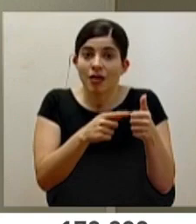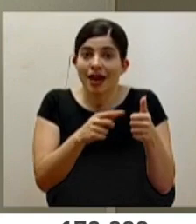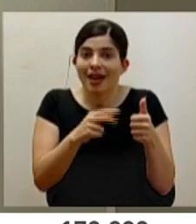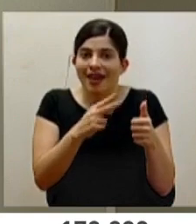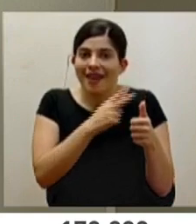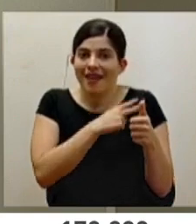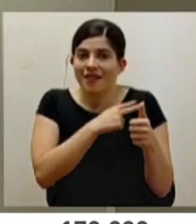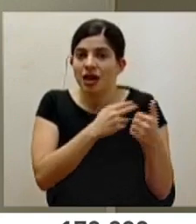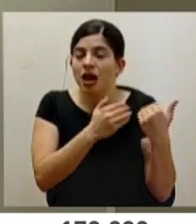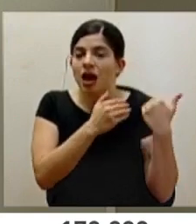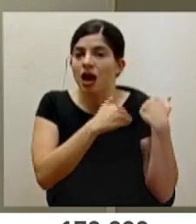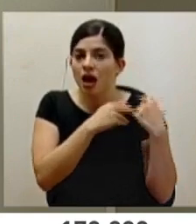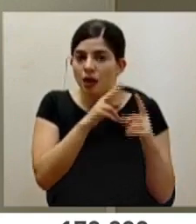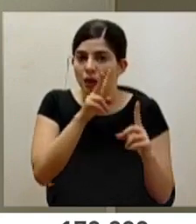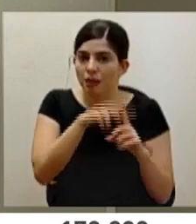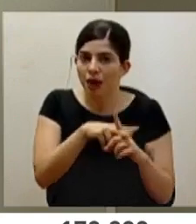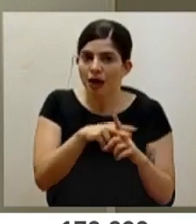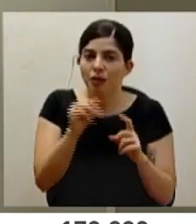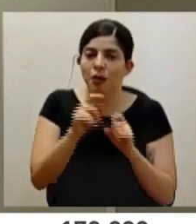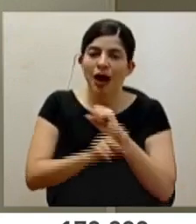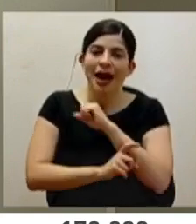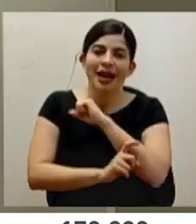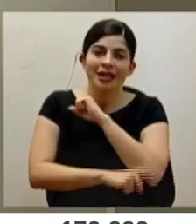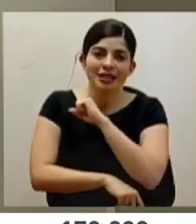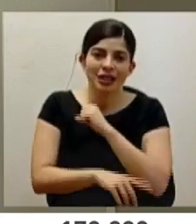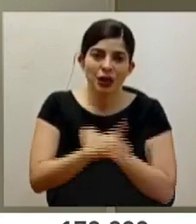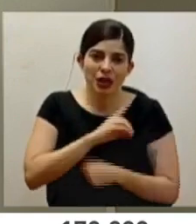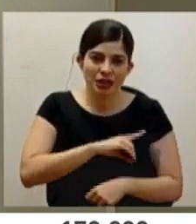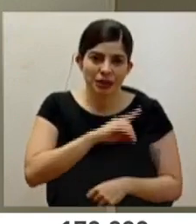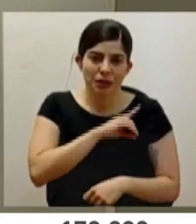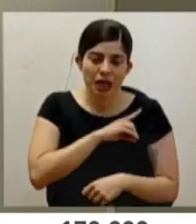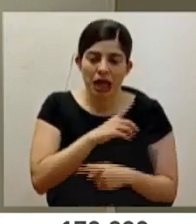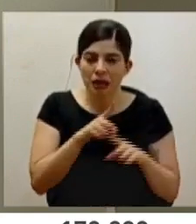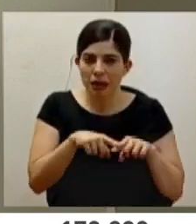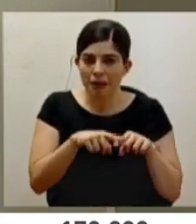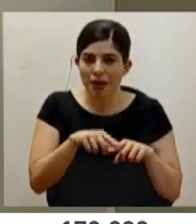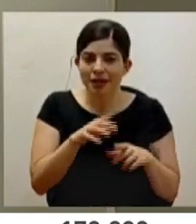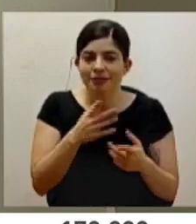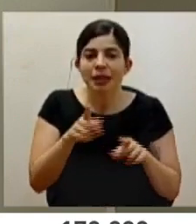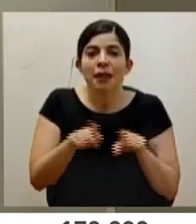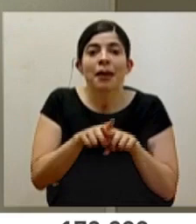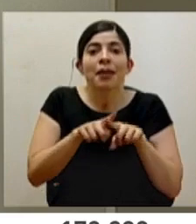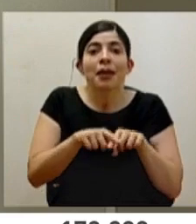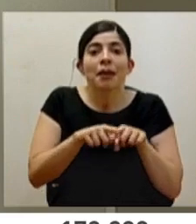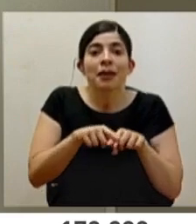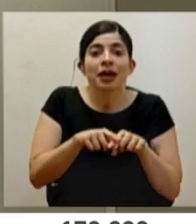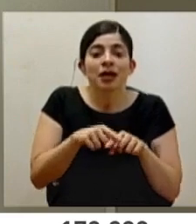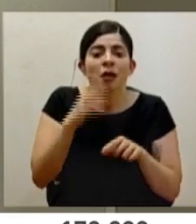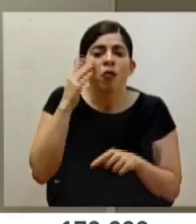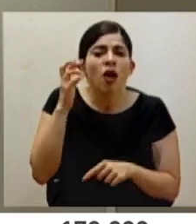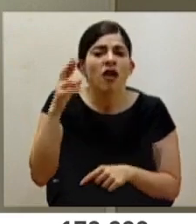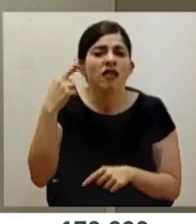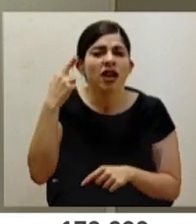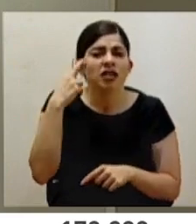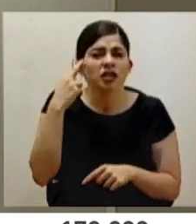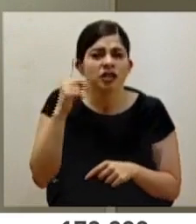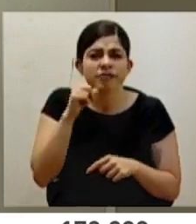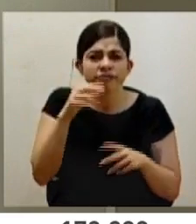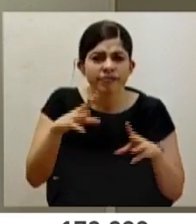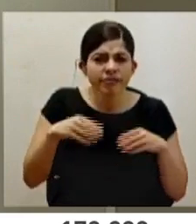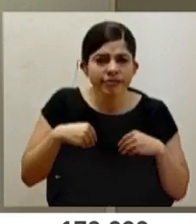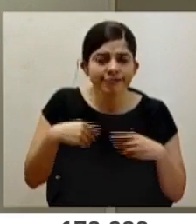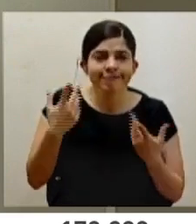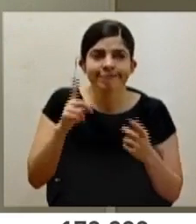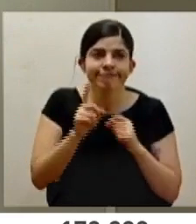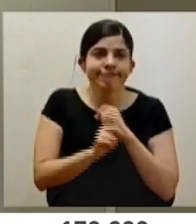procedimientos respectivos, disciplinarios, y que eso puede ir dependiendo de las características de la negativa, desde una